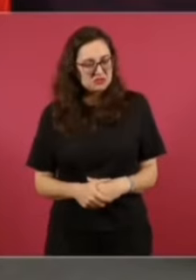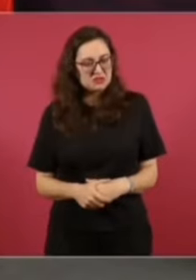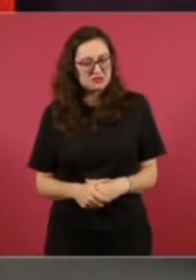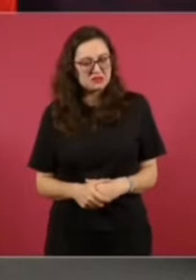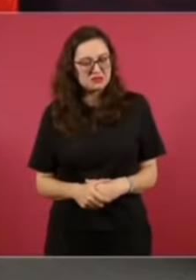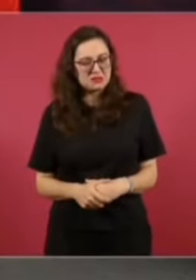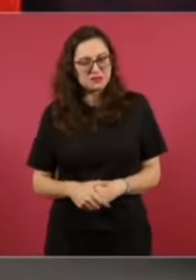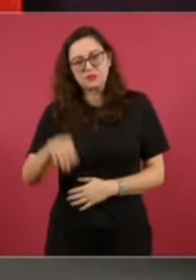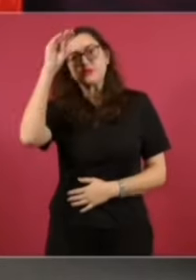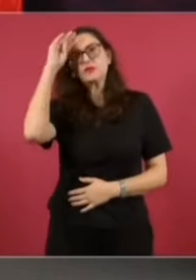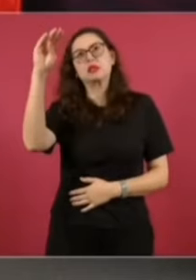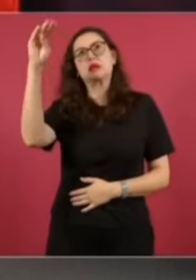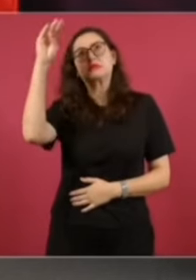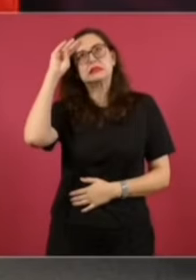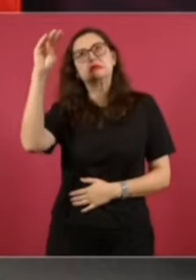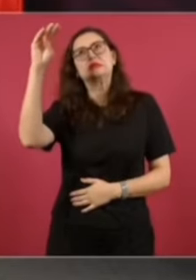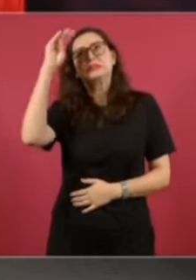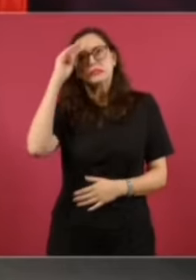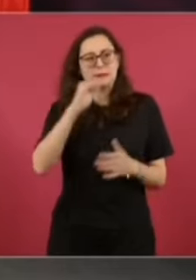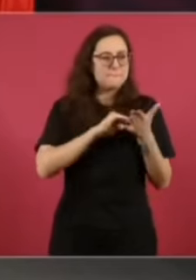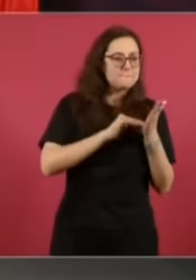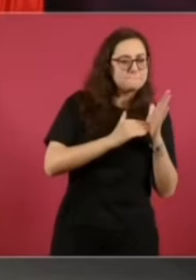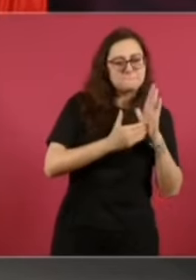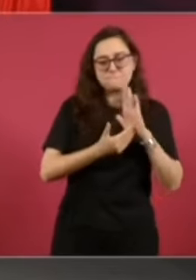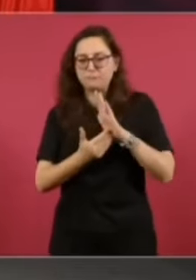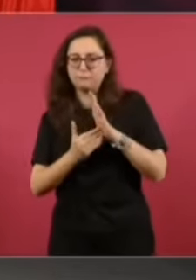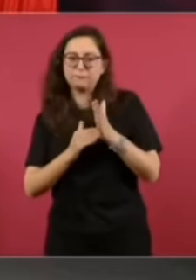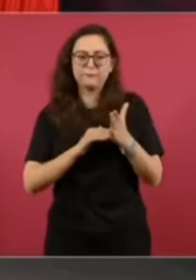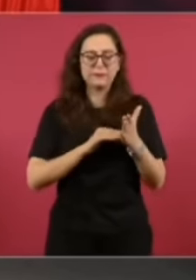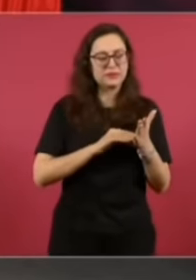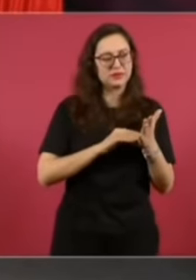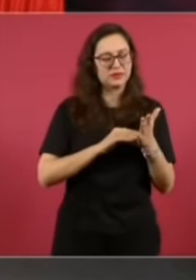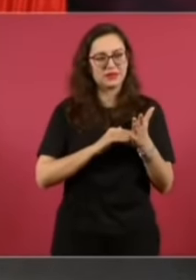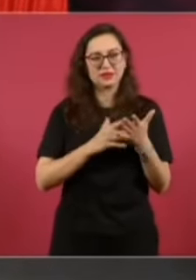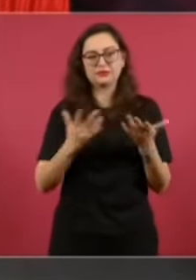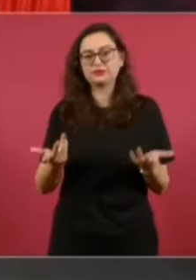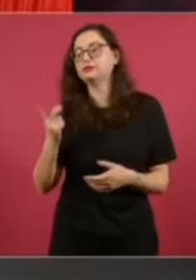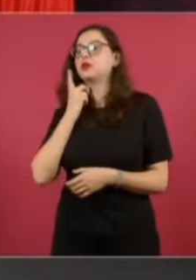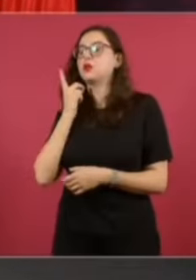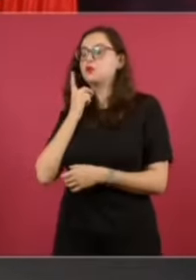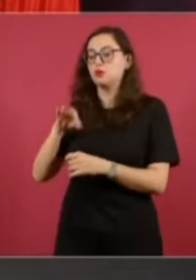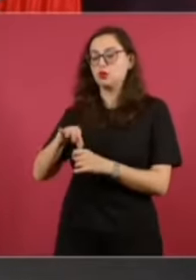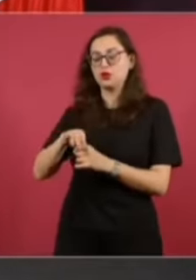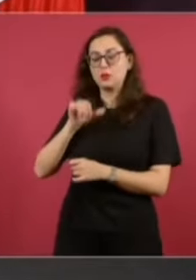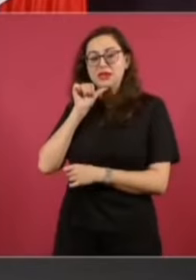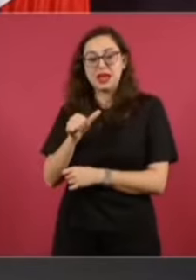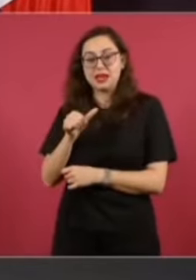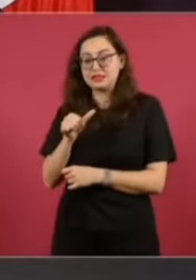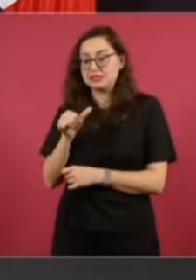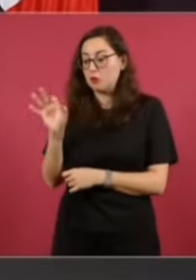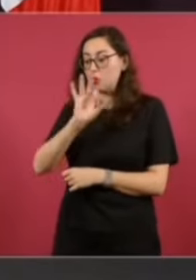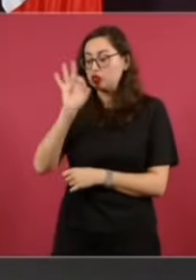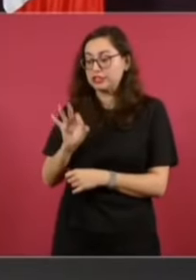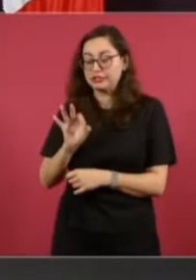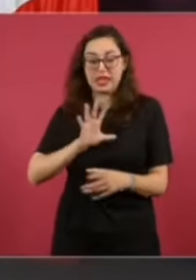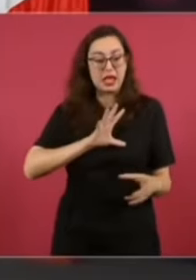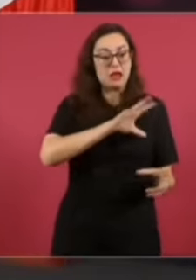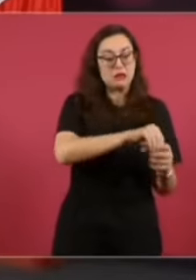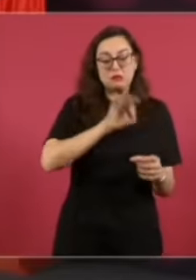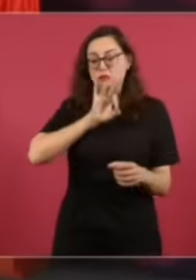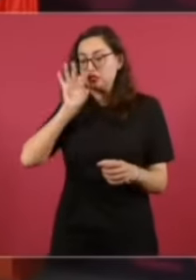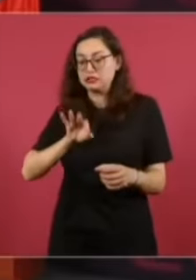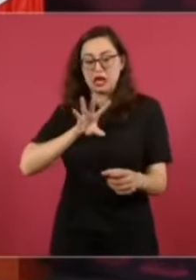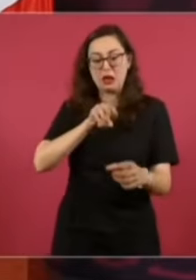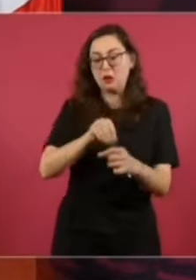para estar pidiendo una distribución de las plurinominales distinta a la que se ha hecho